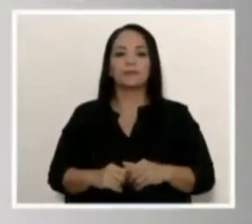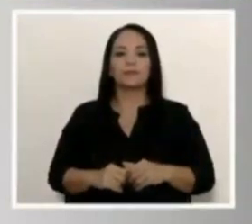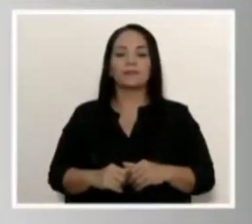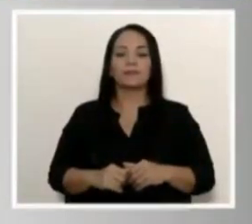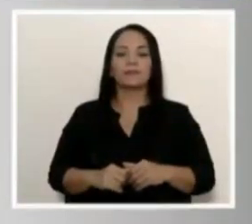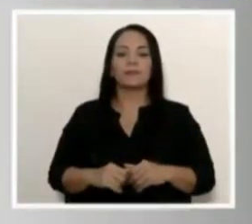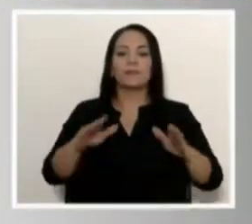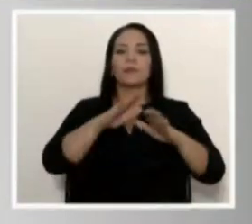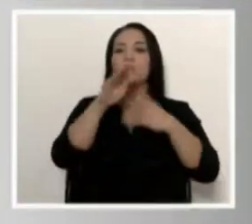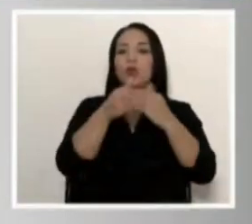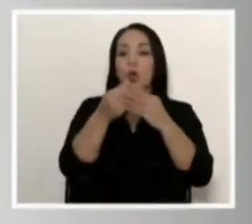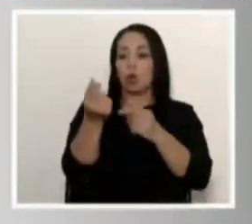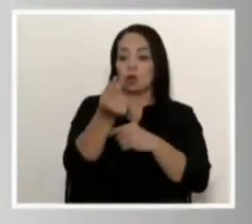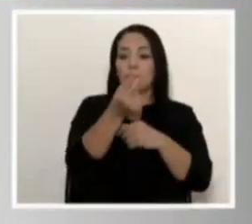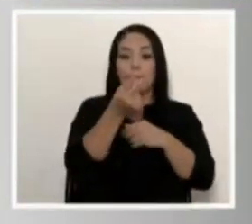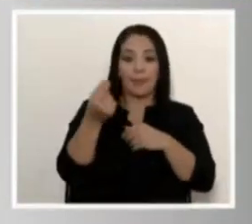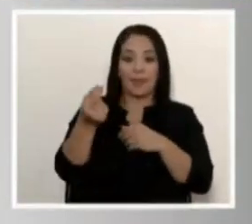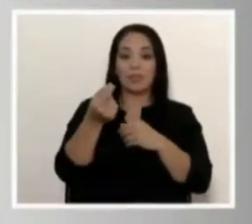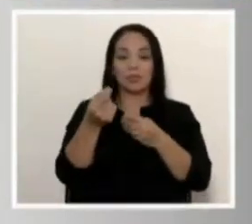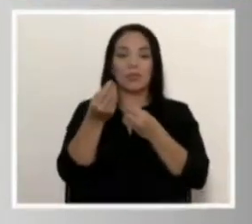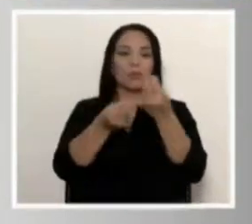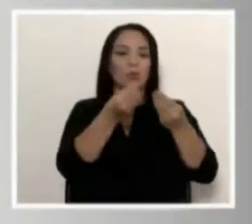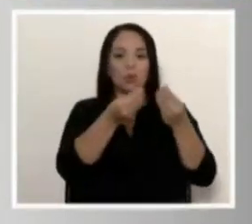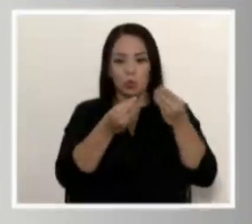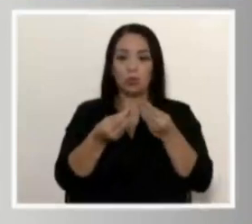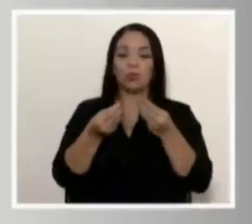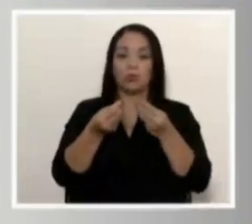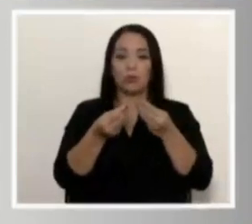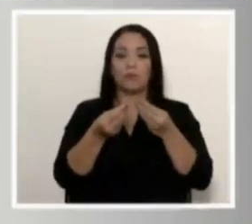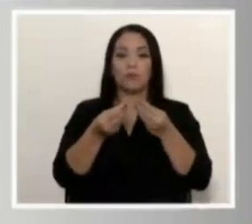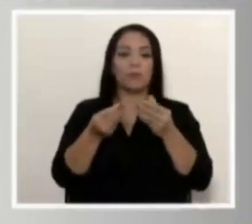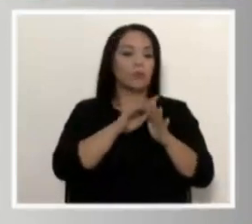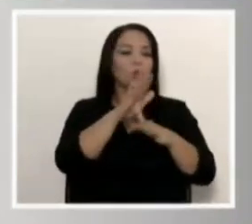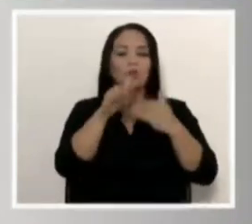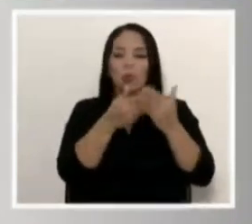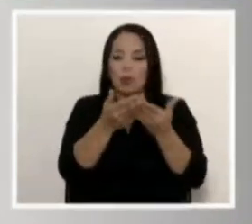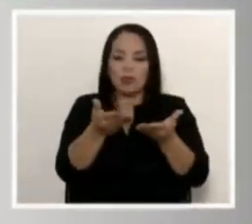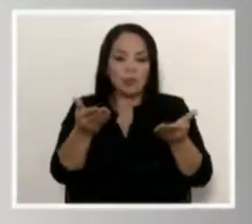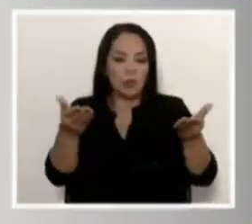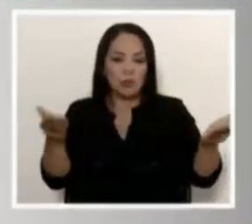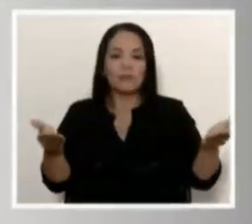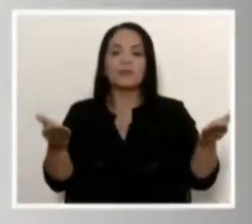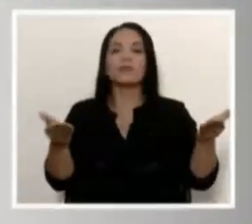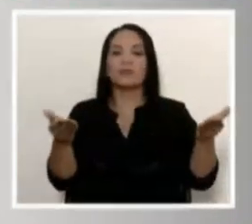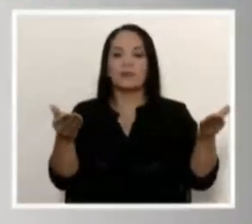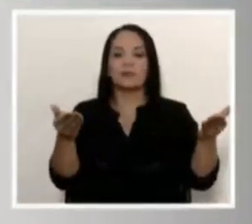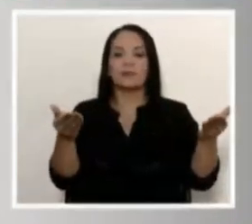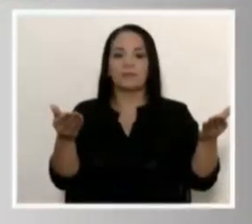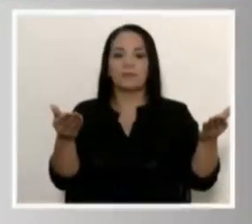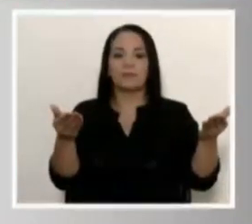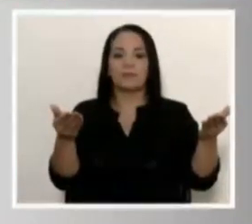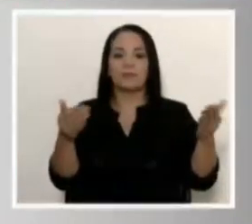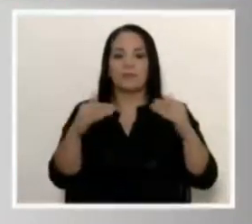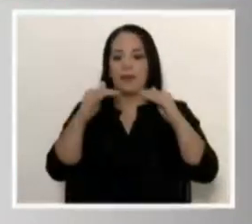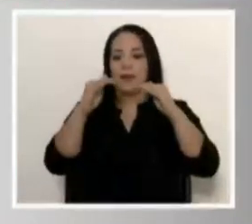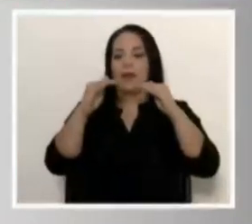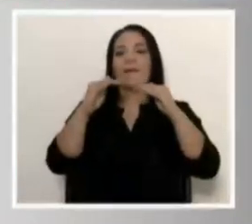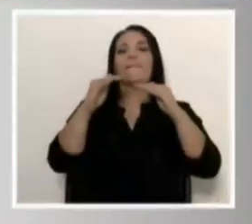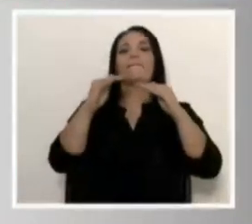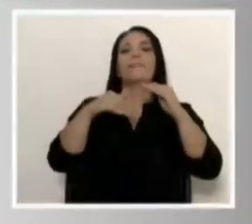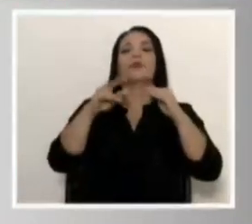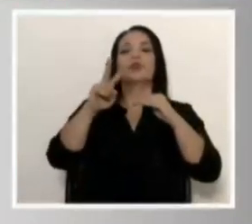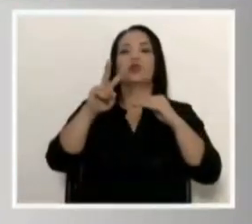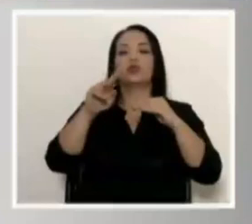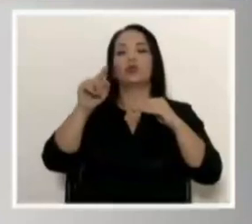de todos los precios del conjunto, de los precios de todos los bienes, que es de menos 2.3